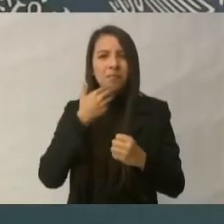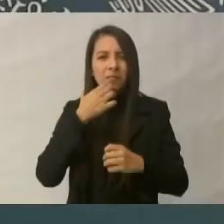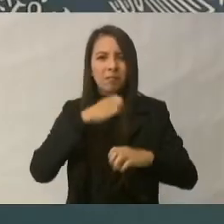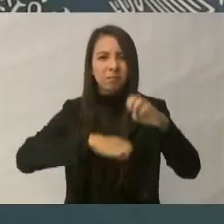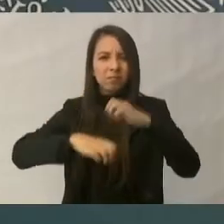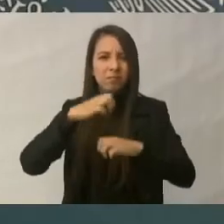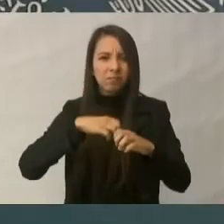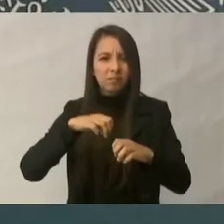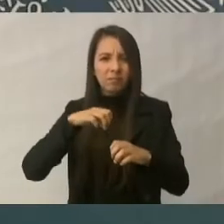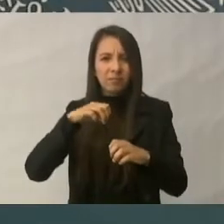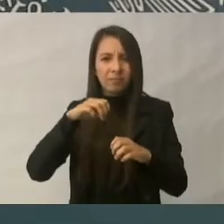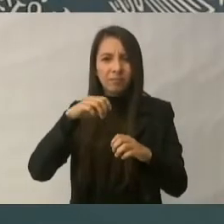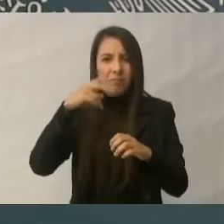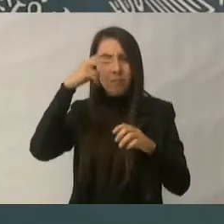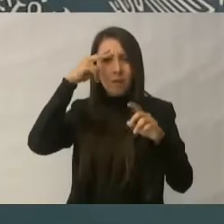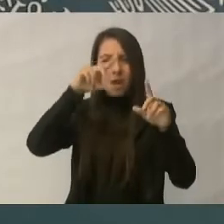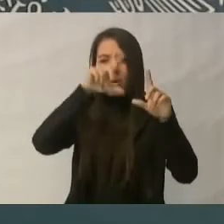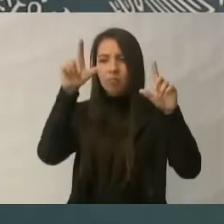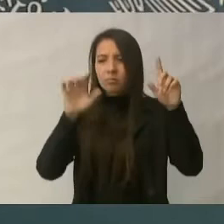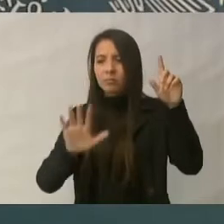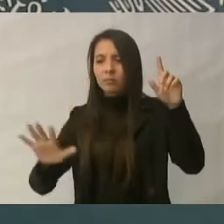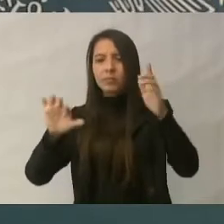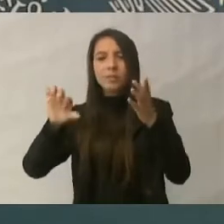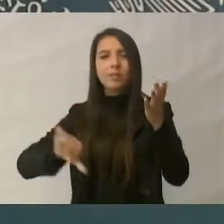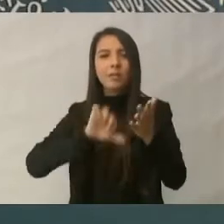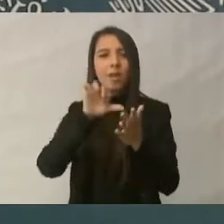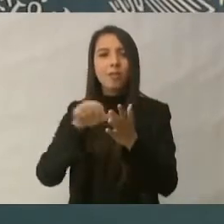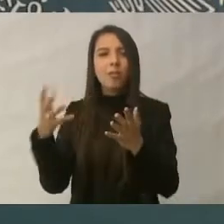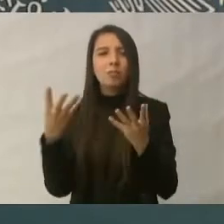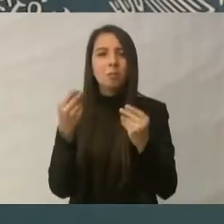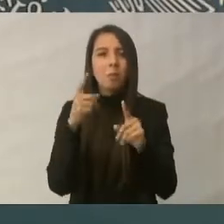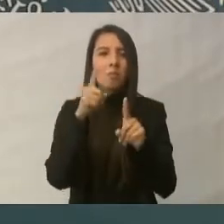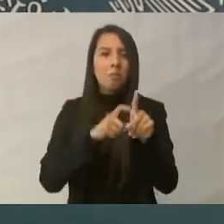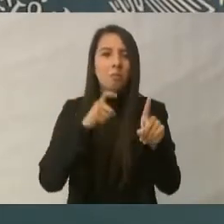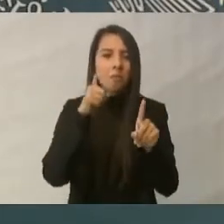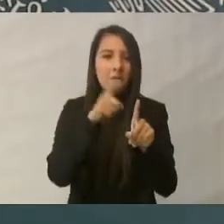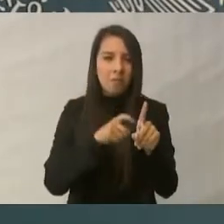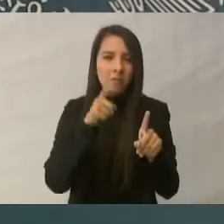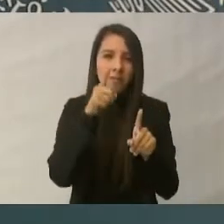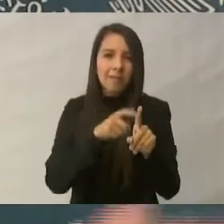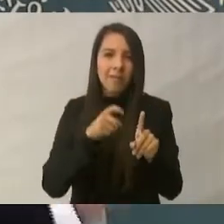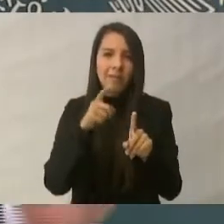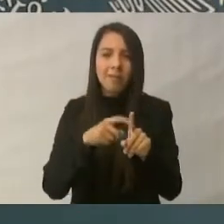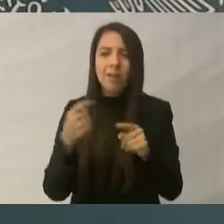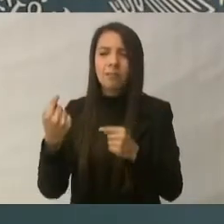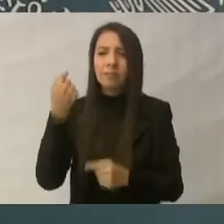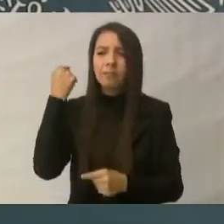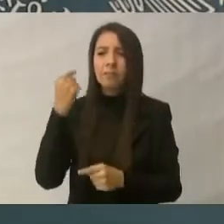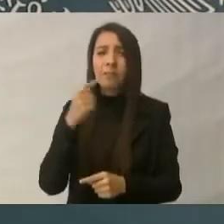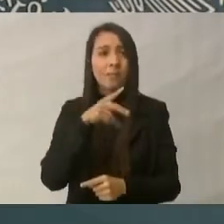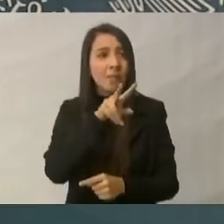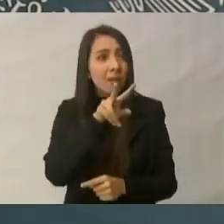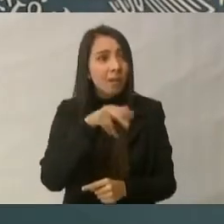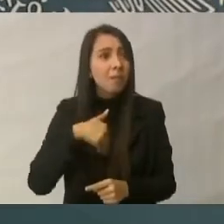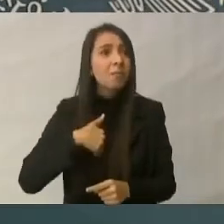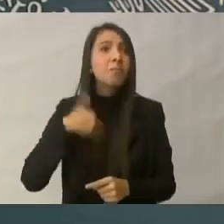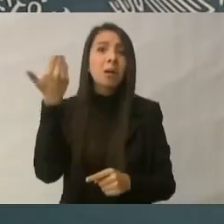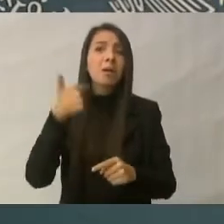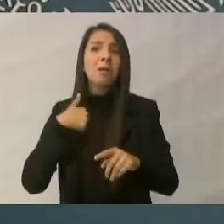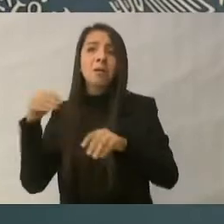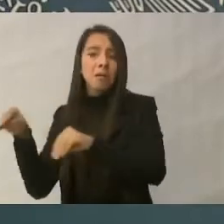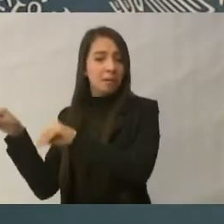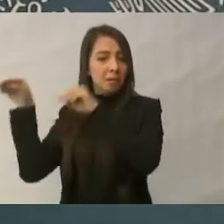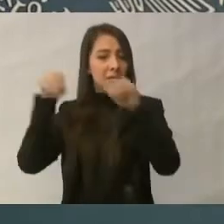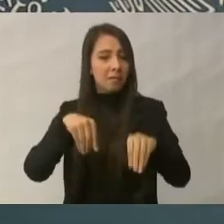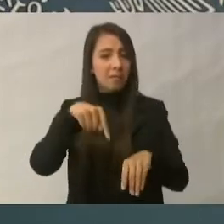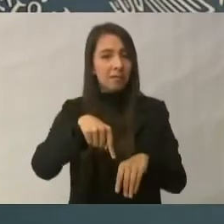me decían en tono de burla que iban a venir a instalarse acá a la frontera,